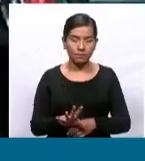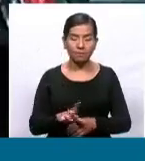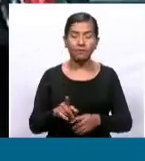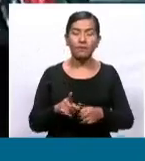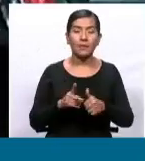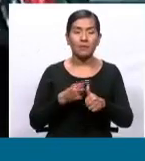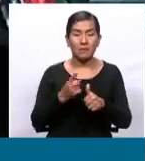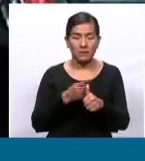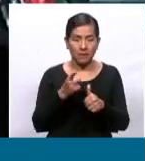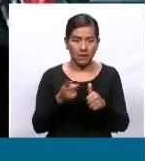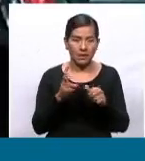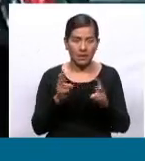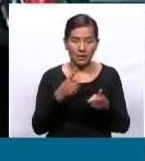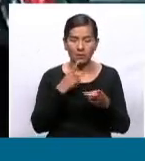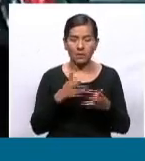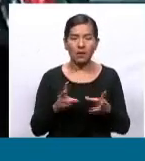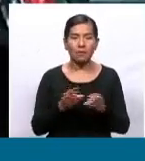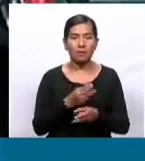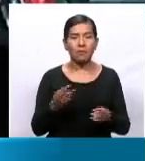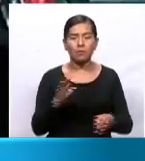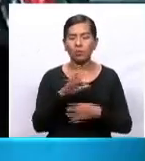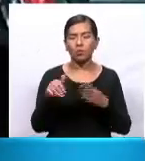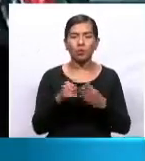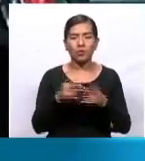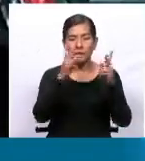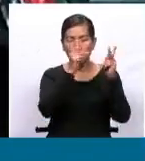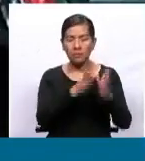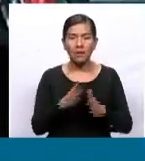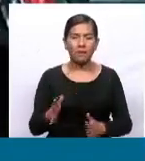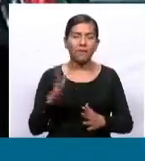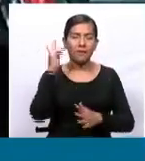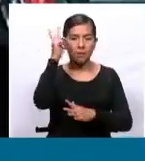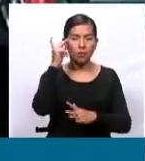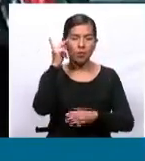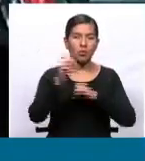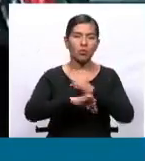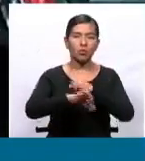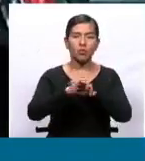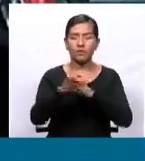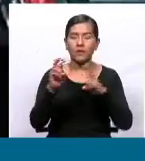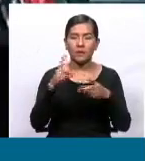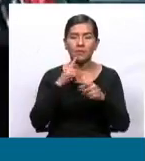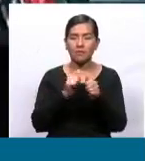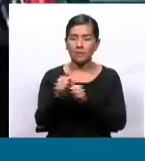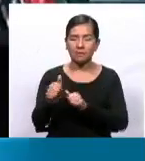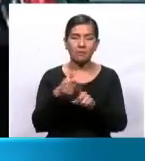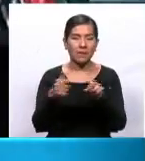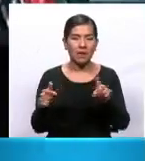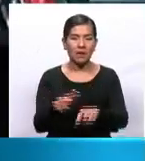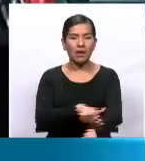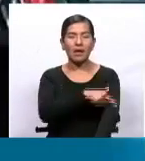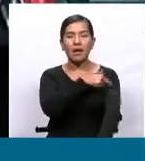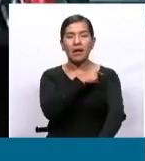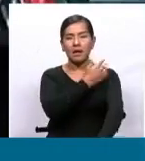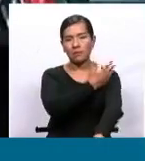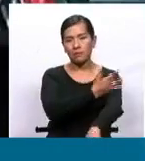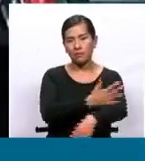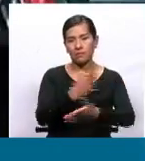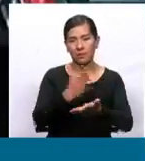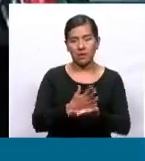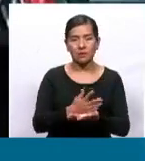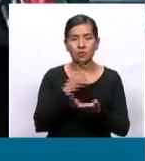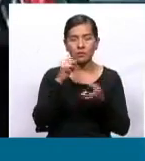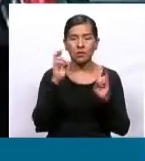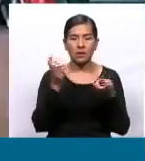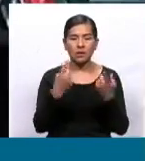elemento que sirve de insumos para la planificación de políticas públicas en el mediano y el largo plazo en lo que corresponde a varias